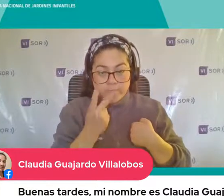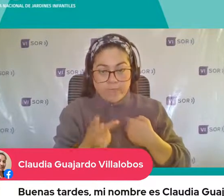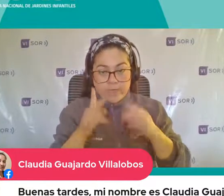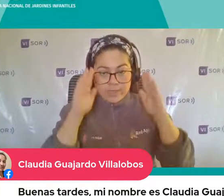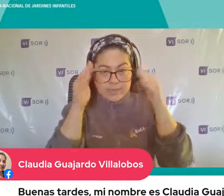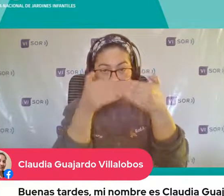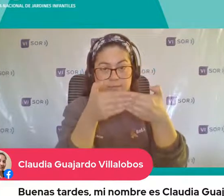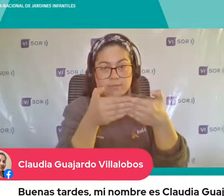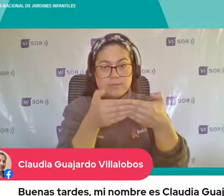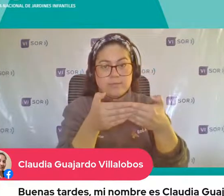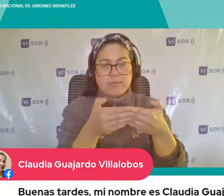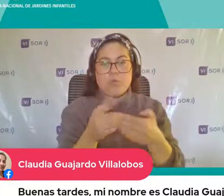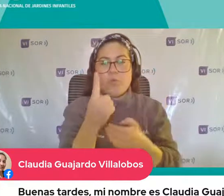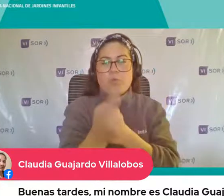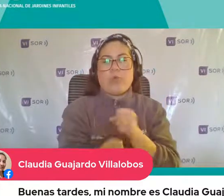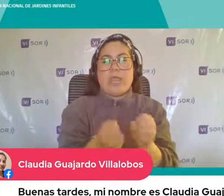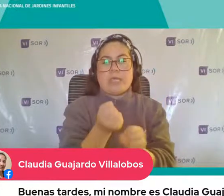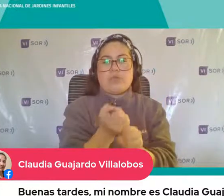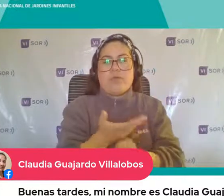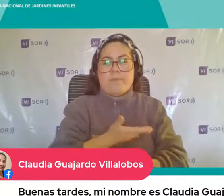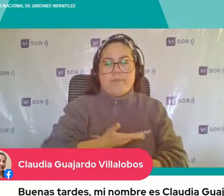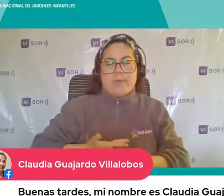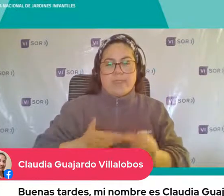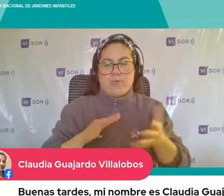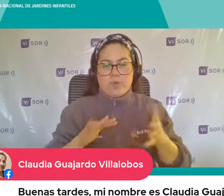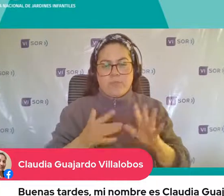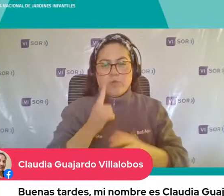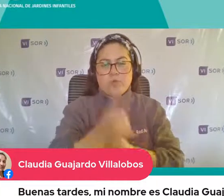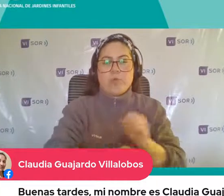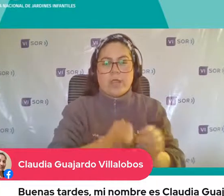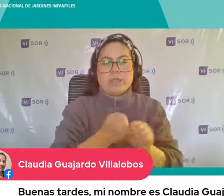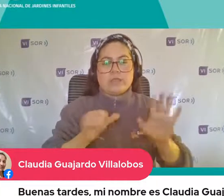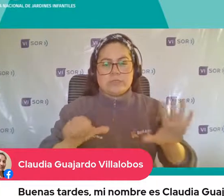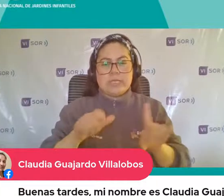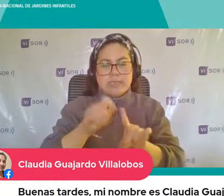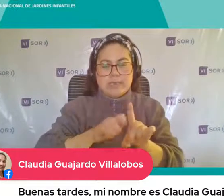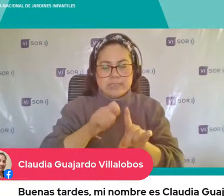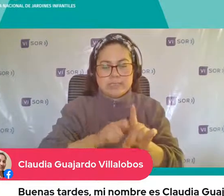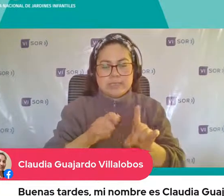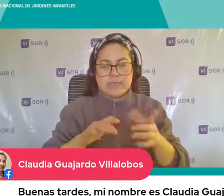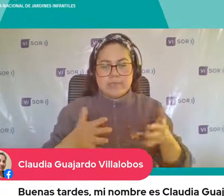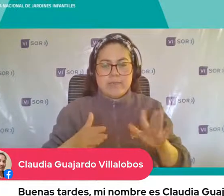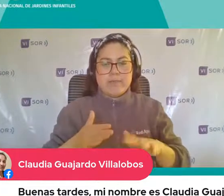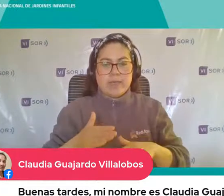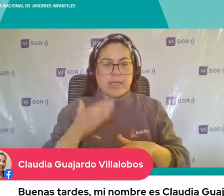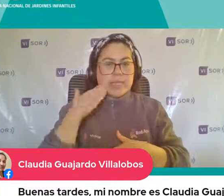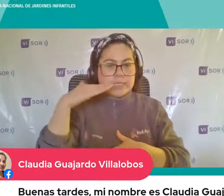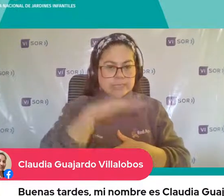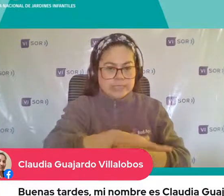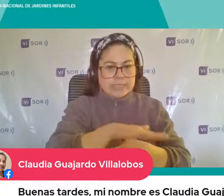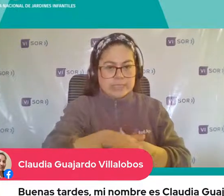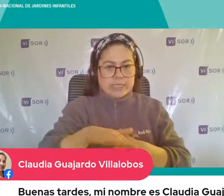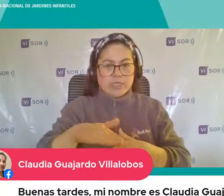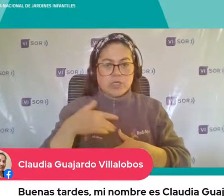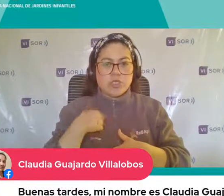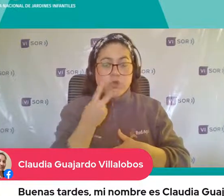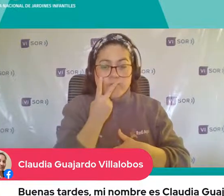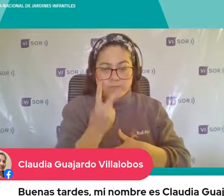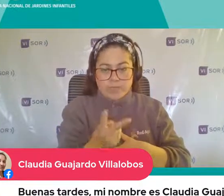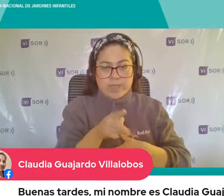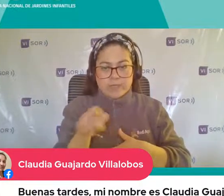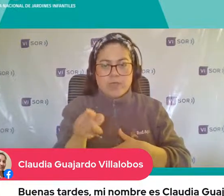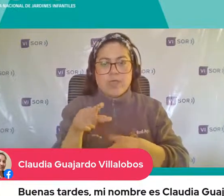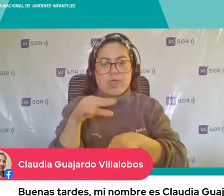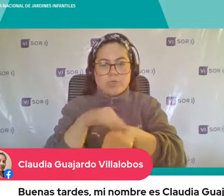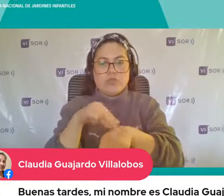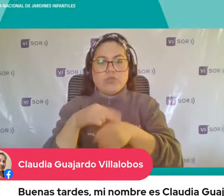Es desde el año y medio Más o menos Desde el año 6 meses Ha sido el chiquitito Más pequeño Que he visto Que hay diagnosticado Pero